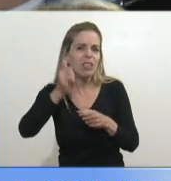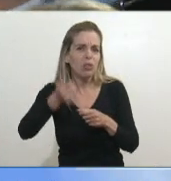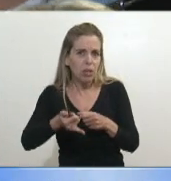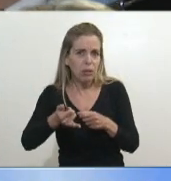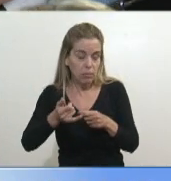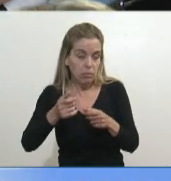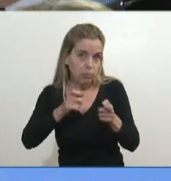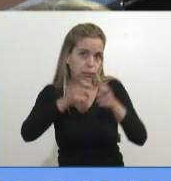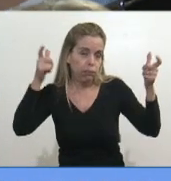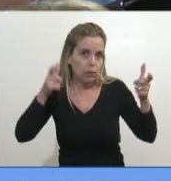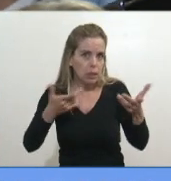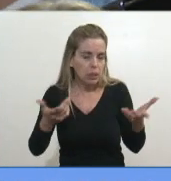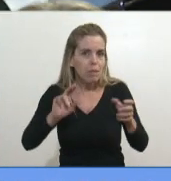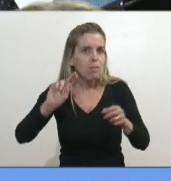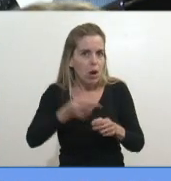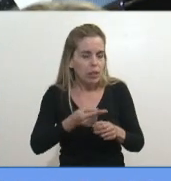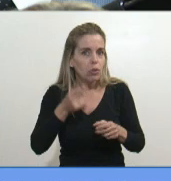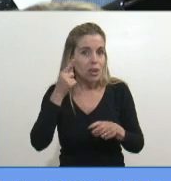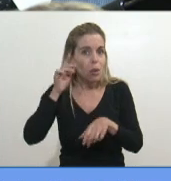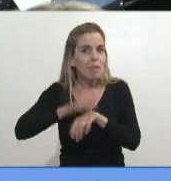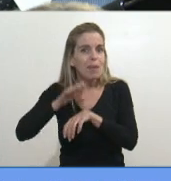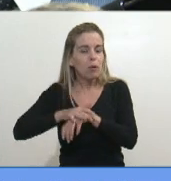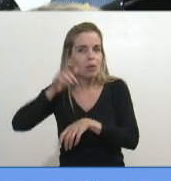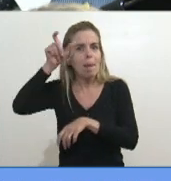lo dijo el doctor Dubín, que es el responsable de terapia intensiva.